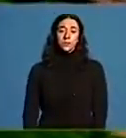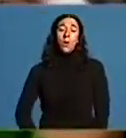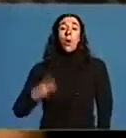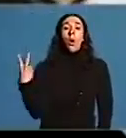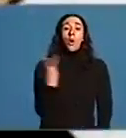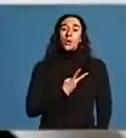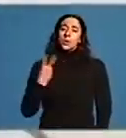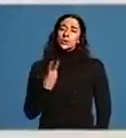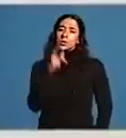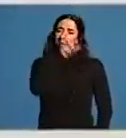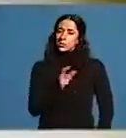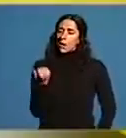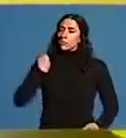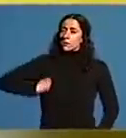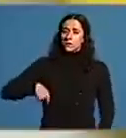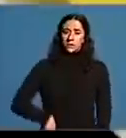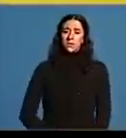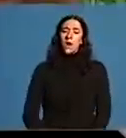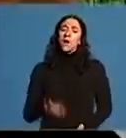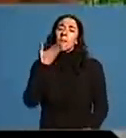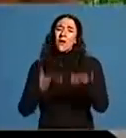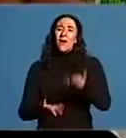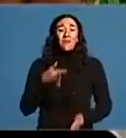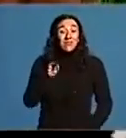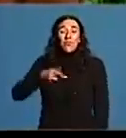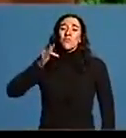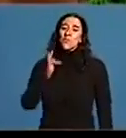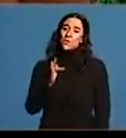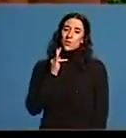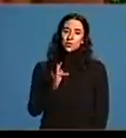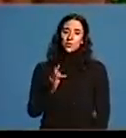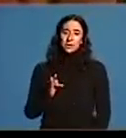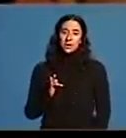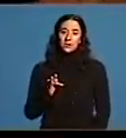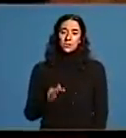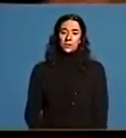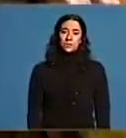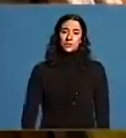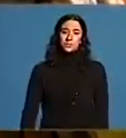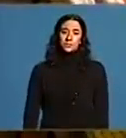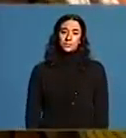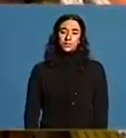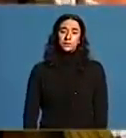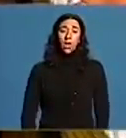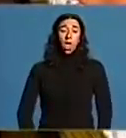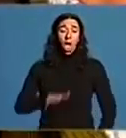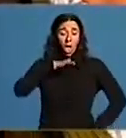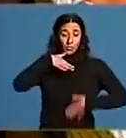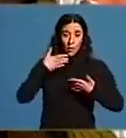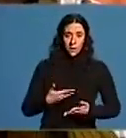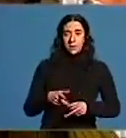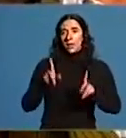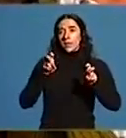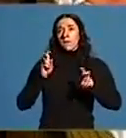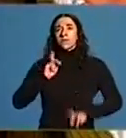Os dous profesionais do sector valoraron moi positivamente a formación que dende a TIC se está a ofrecer actualmente os estudantes. Nos tempos que corren xa non só pola